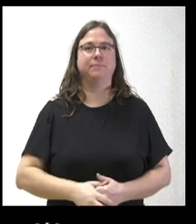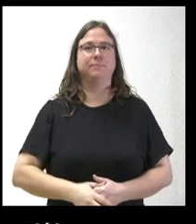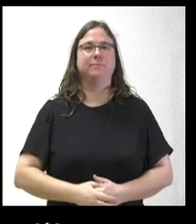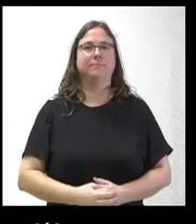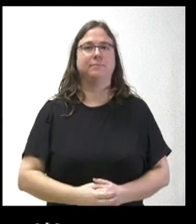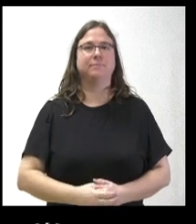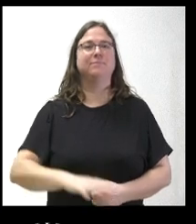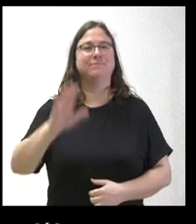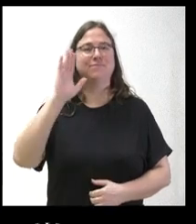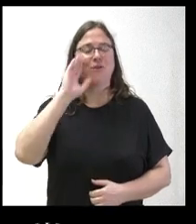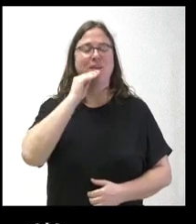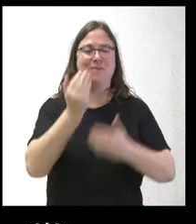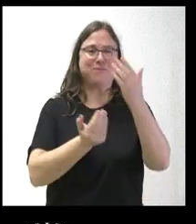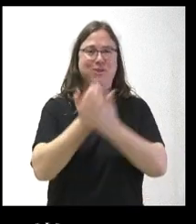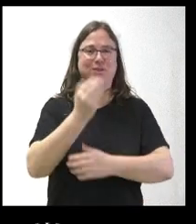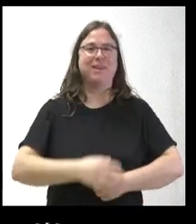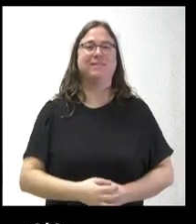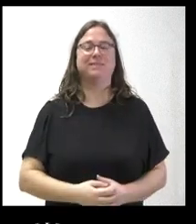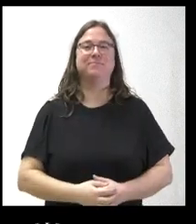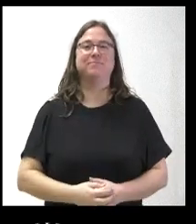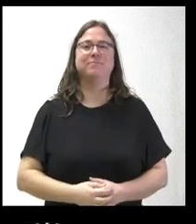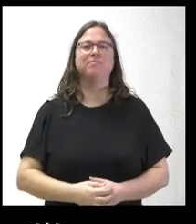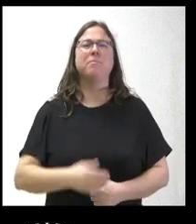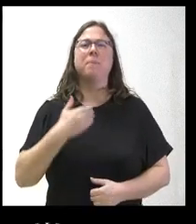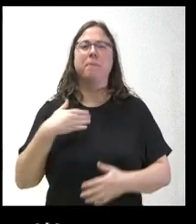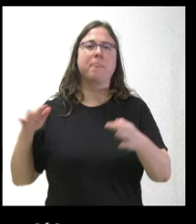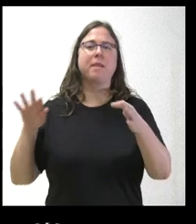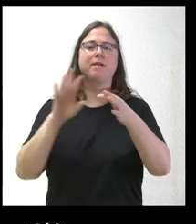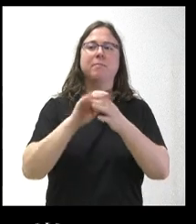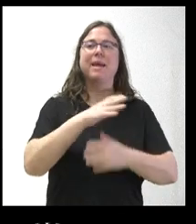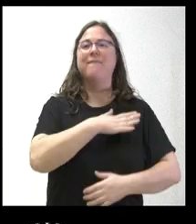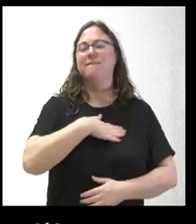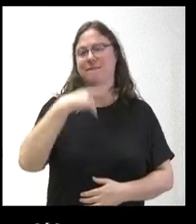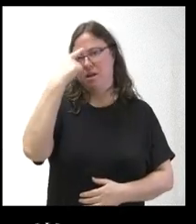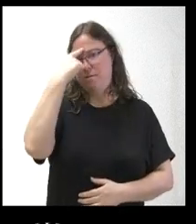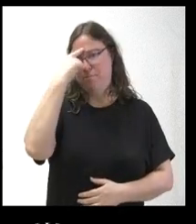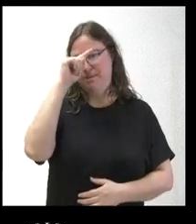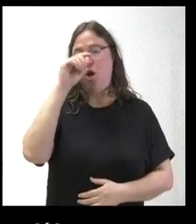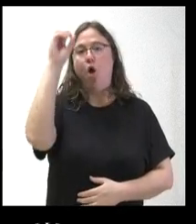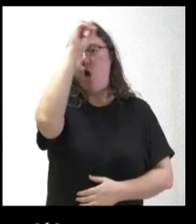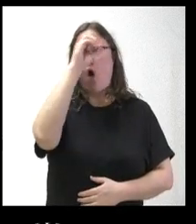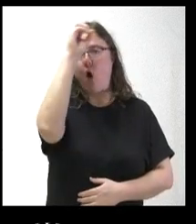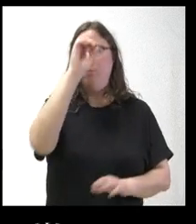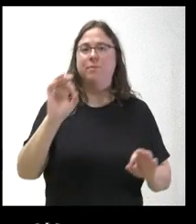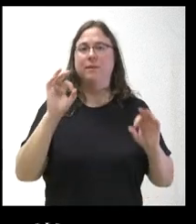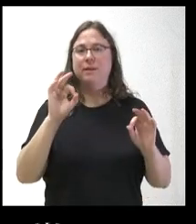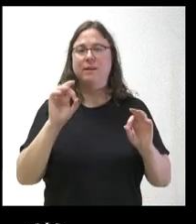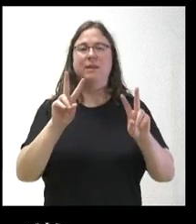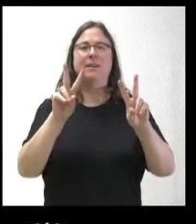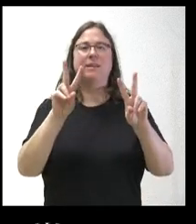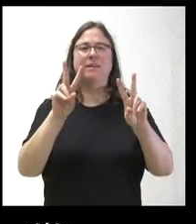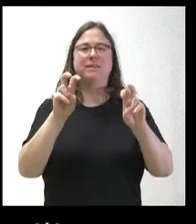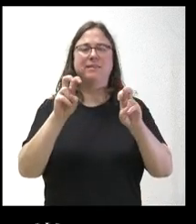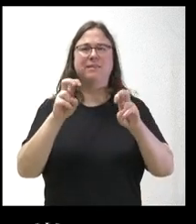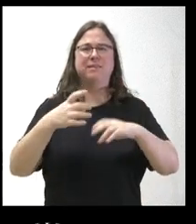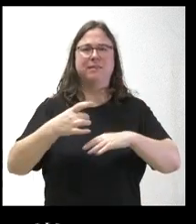Hola, buenos días. Al hilo de esto, yo quería saber una opinión muy concreta respecto a la apertura de la línea ferra